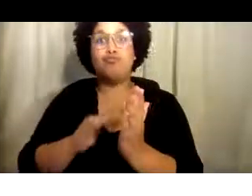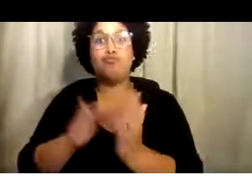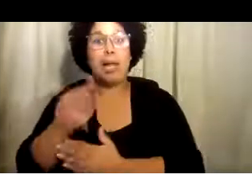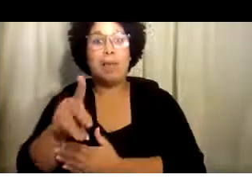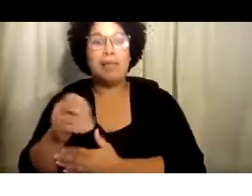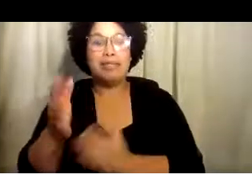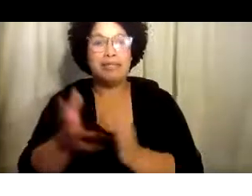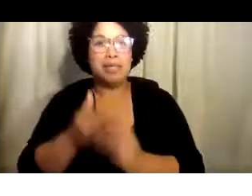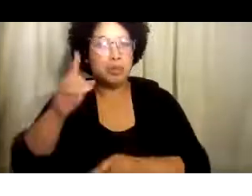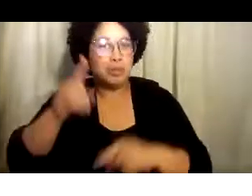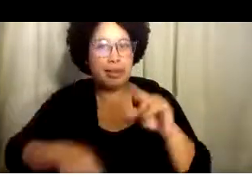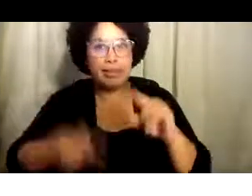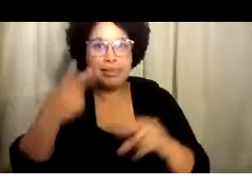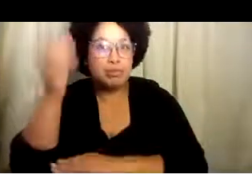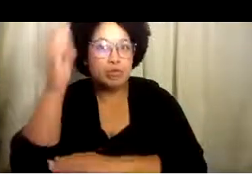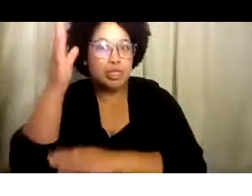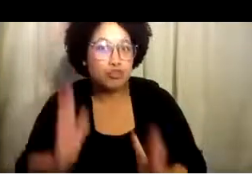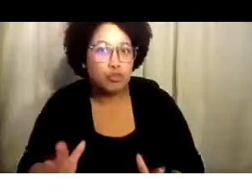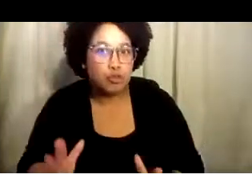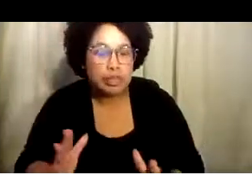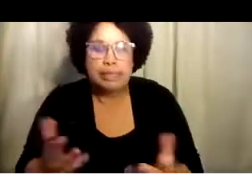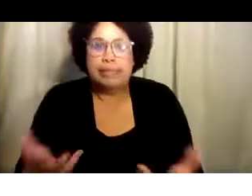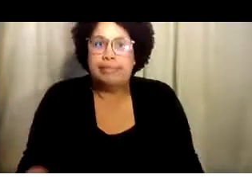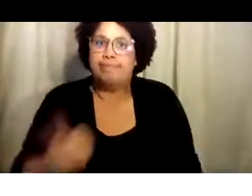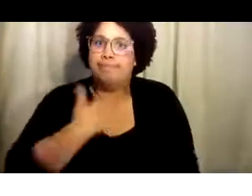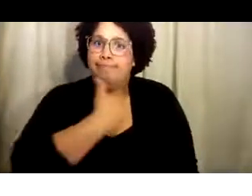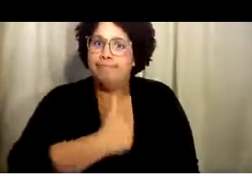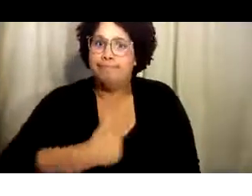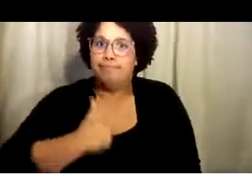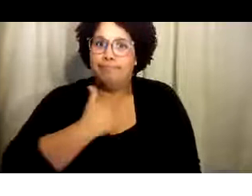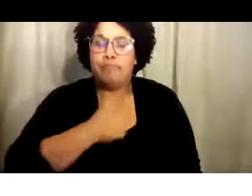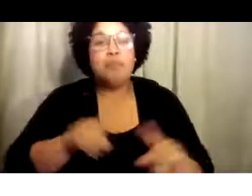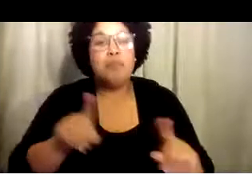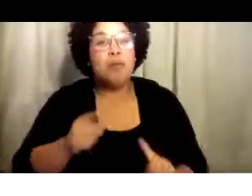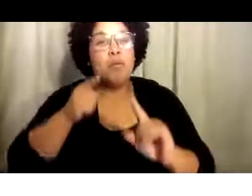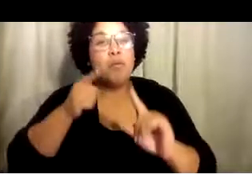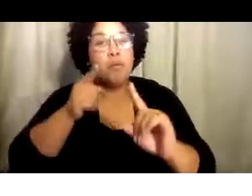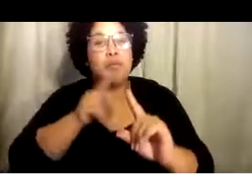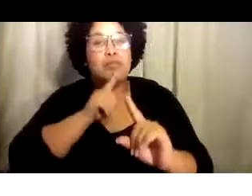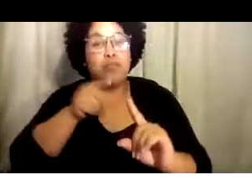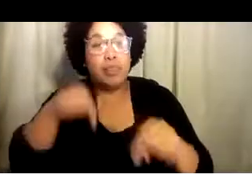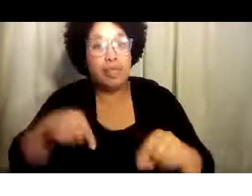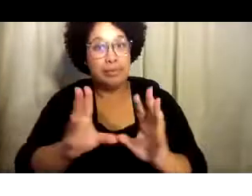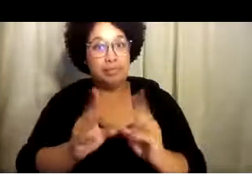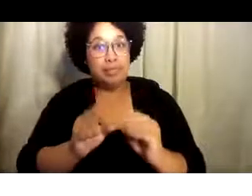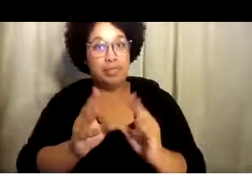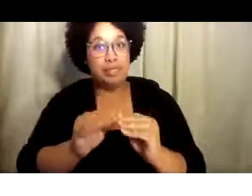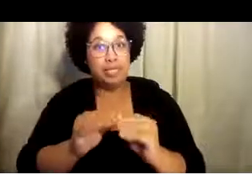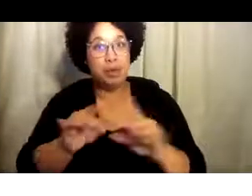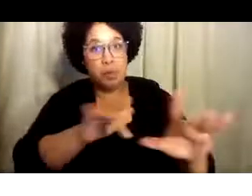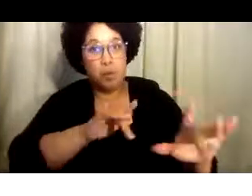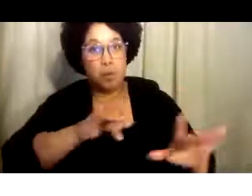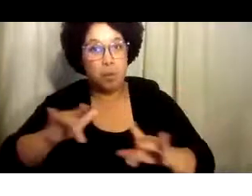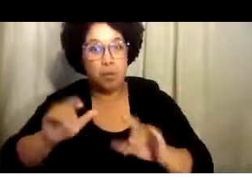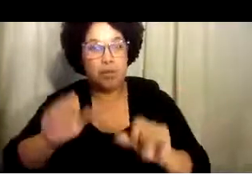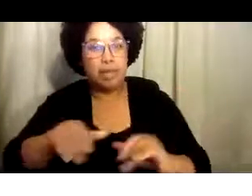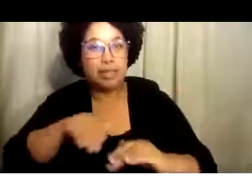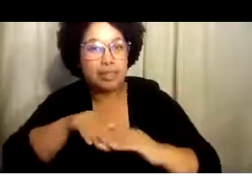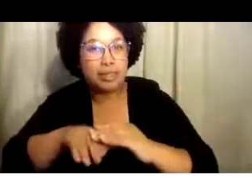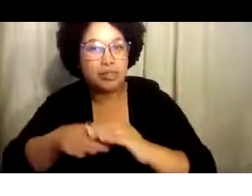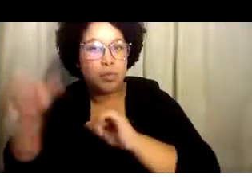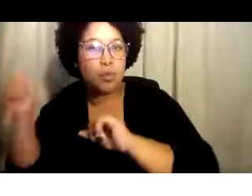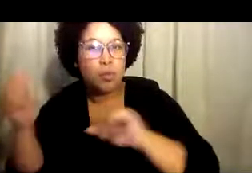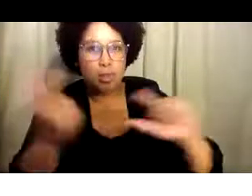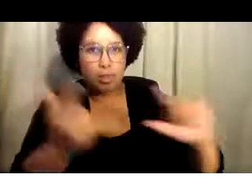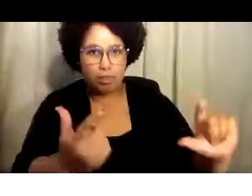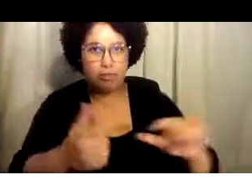que tal vez no vaya a poder ver los presentadores, por lo cual nos disculpamos por la inconveniencia, pero queremos asegurarnos